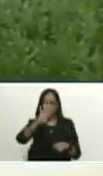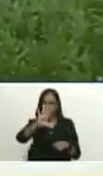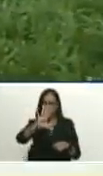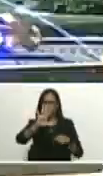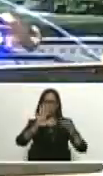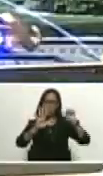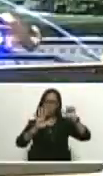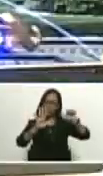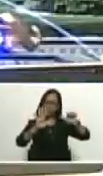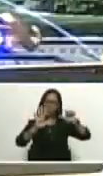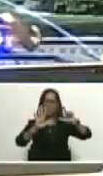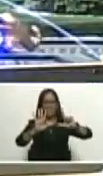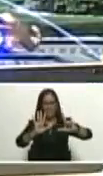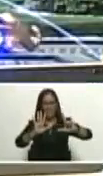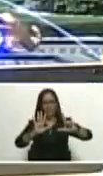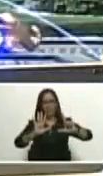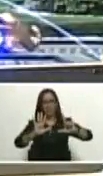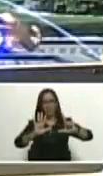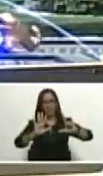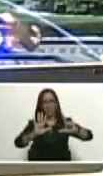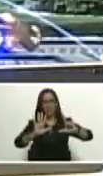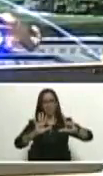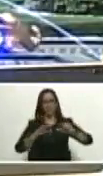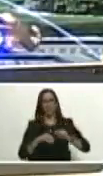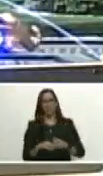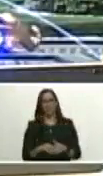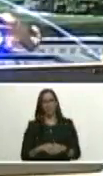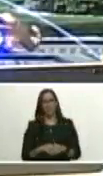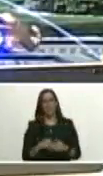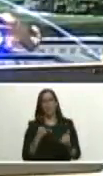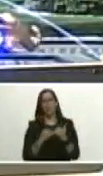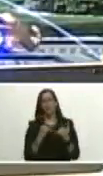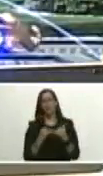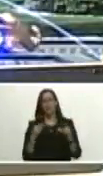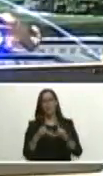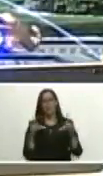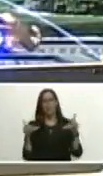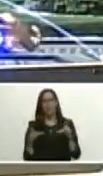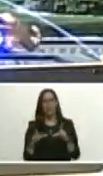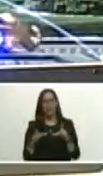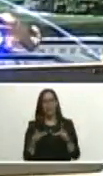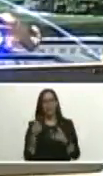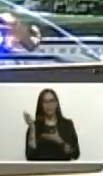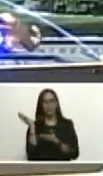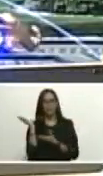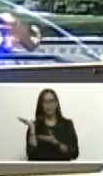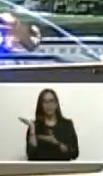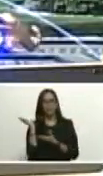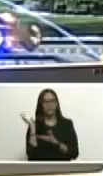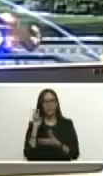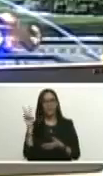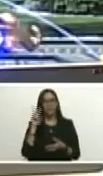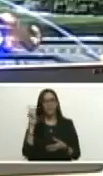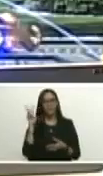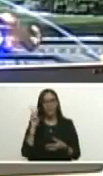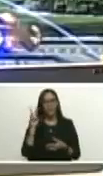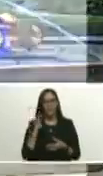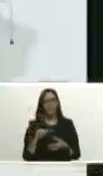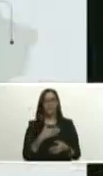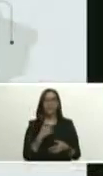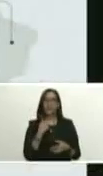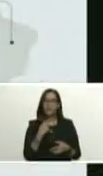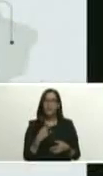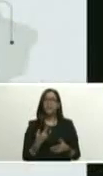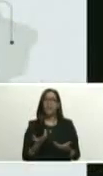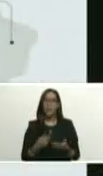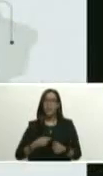7 aquí está en los últimos lugares aquí está Venezuela quiere decir que